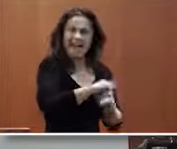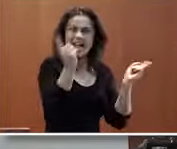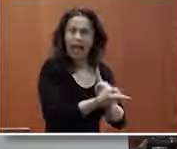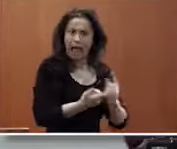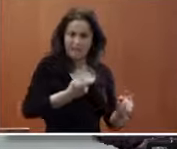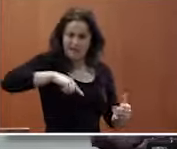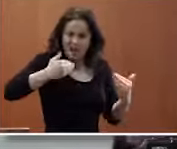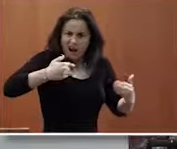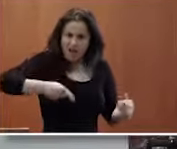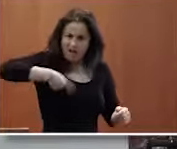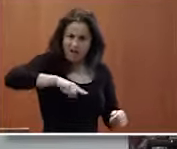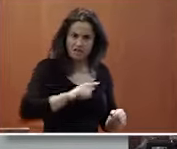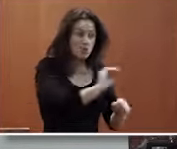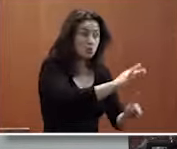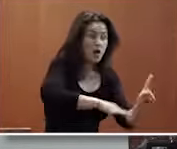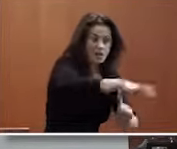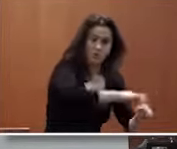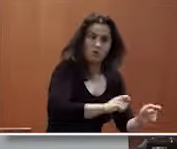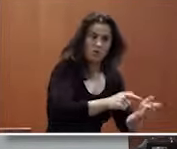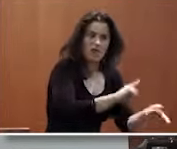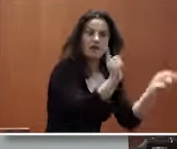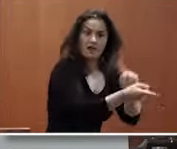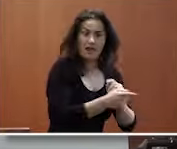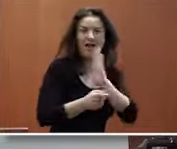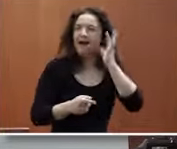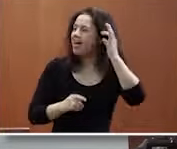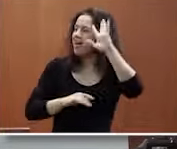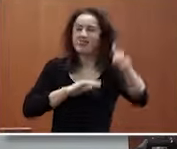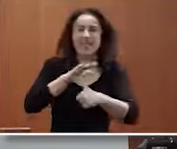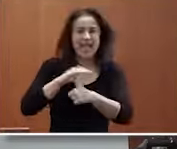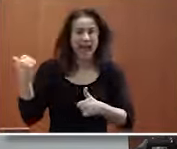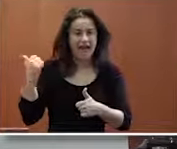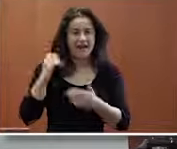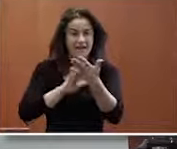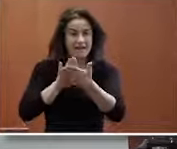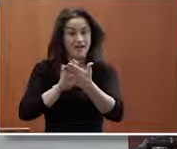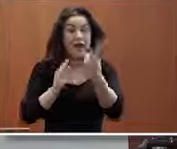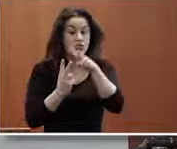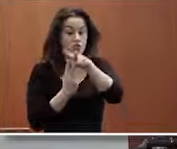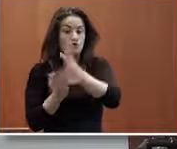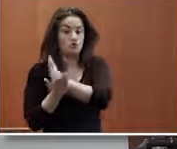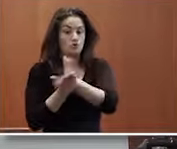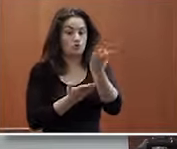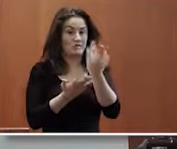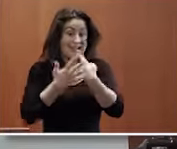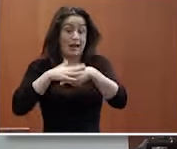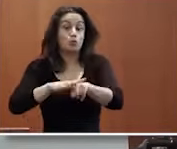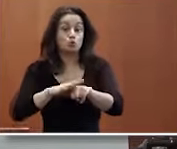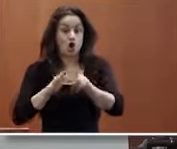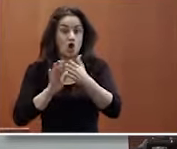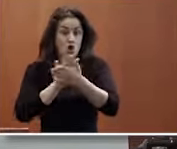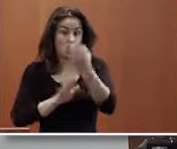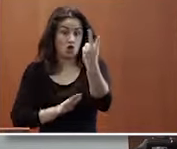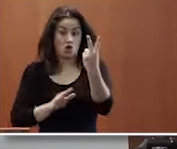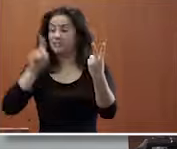cambiando la vida y estamos cambiando la vida de su entorno esto lo comentaba antes la decana de la educación inclusiva tiene dos aspectos lo comentaba antes con el